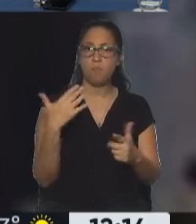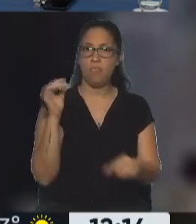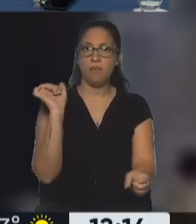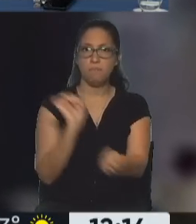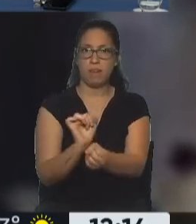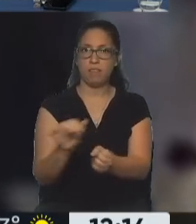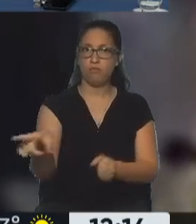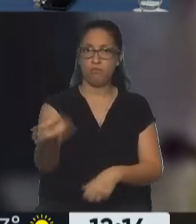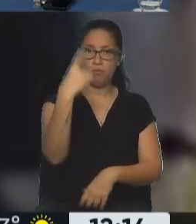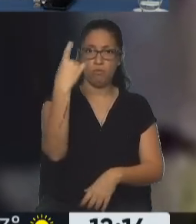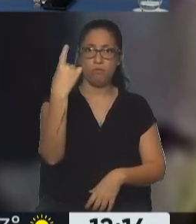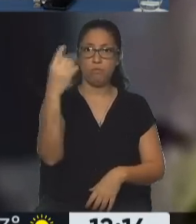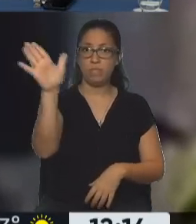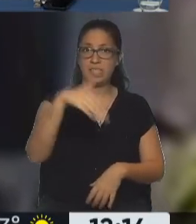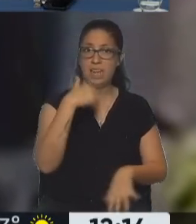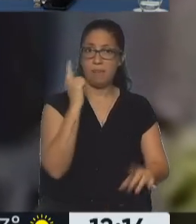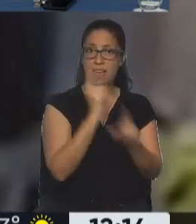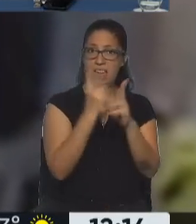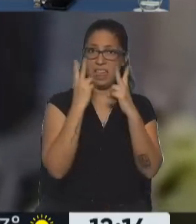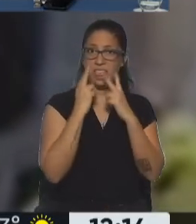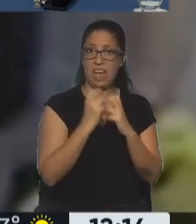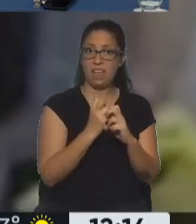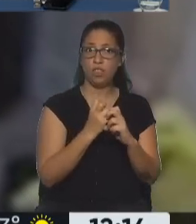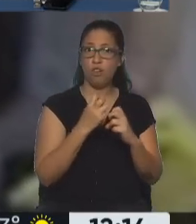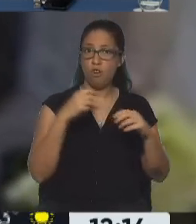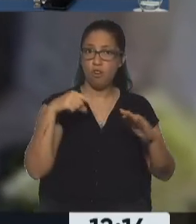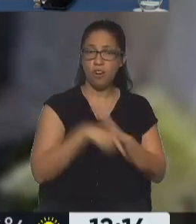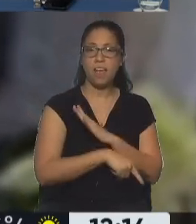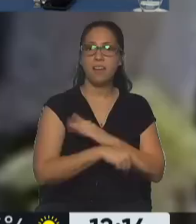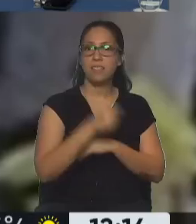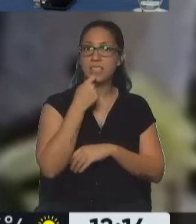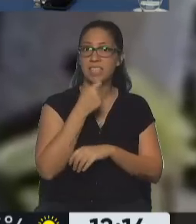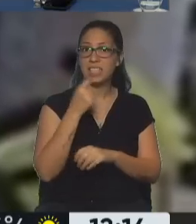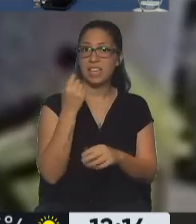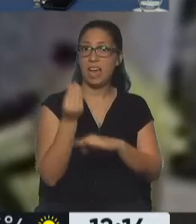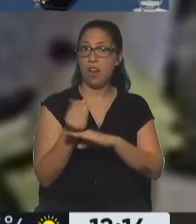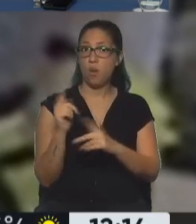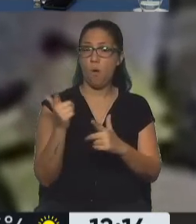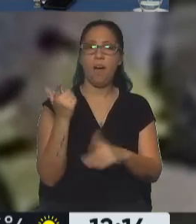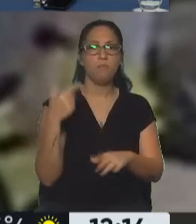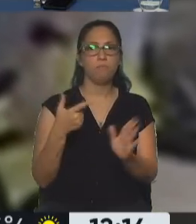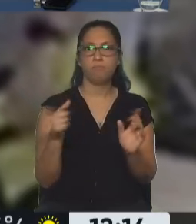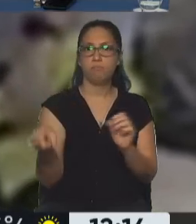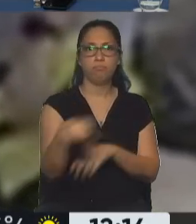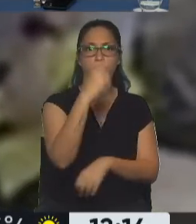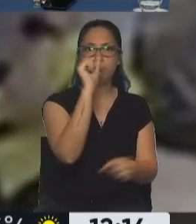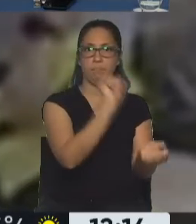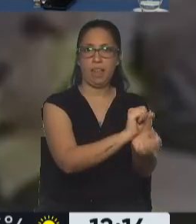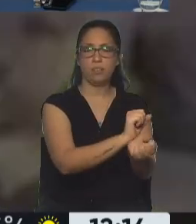hoy pueden ser llamados indagatoria, los que no tienen fuero ser detenidos, y a ver, el Consejo Nacional de la Magistratura